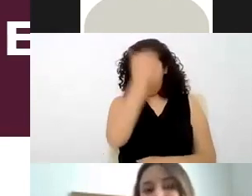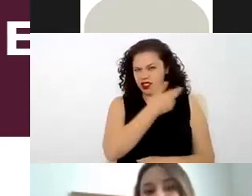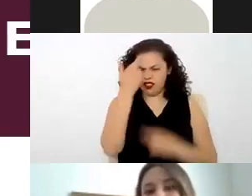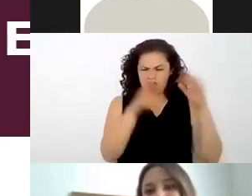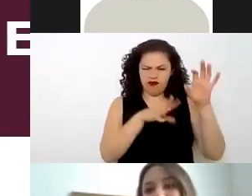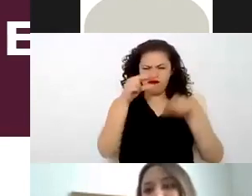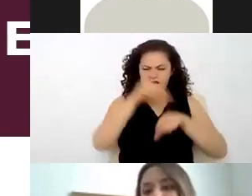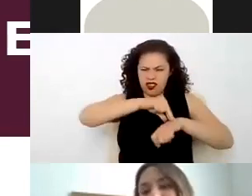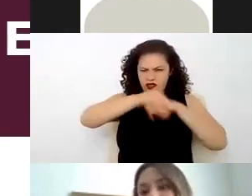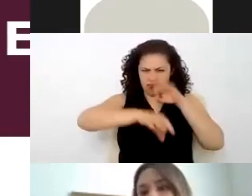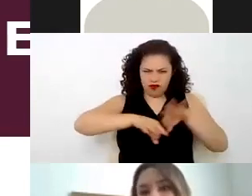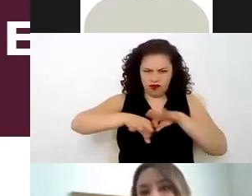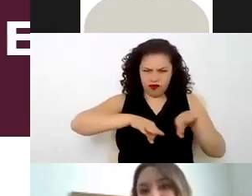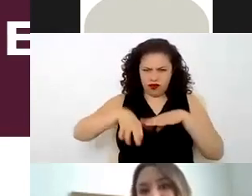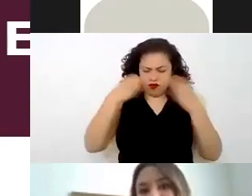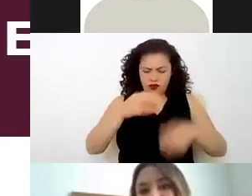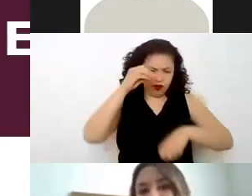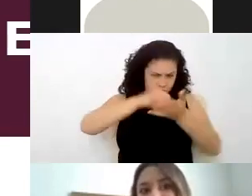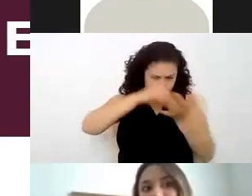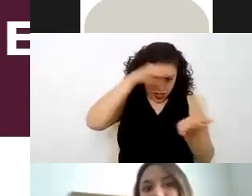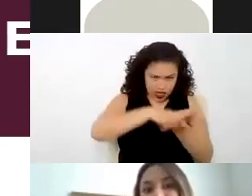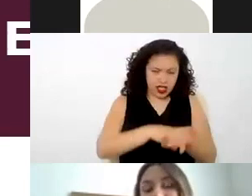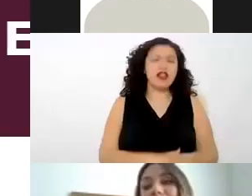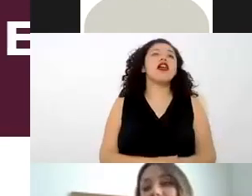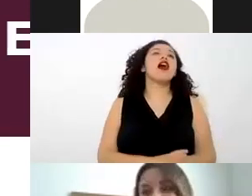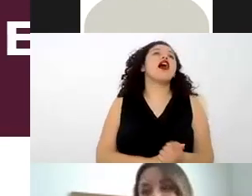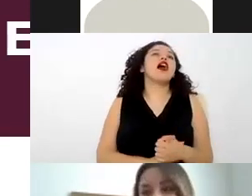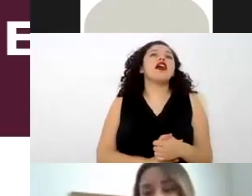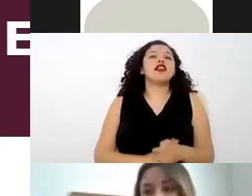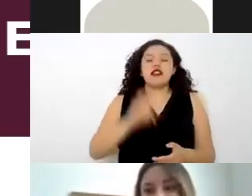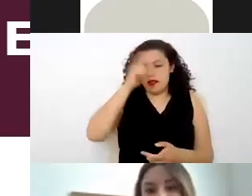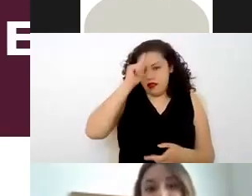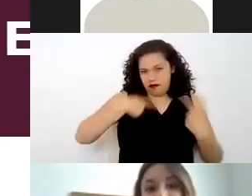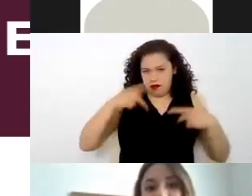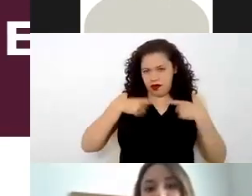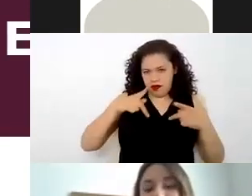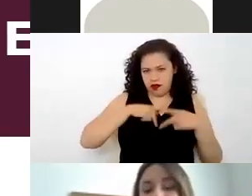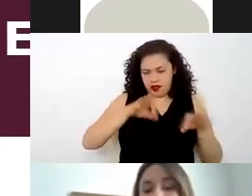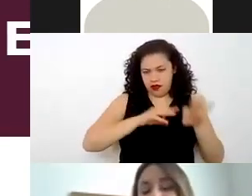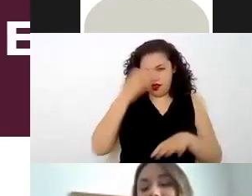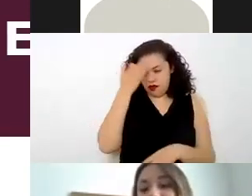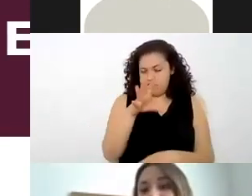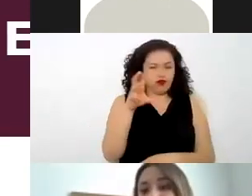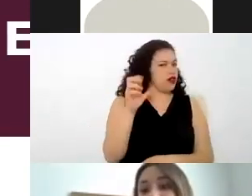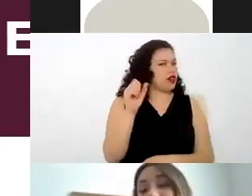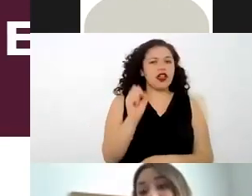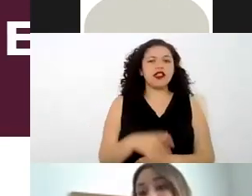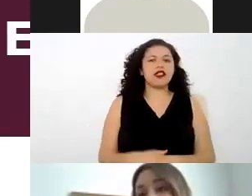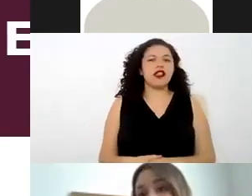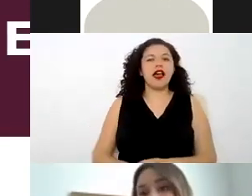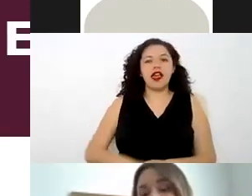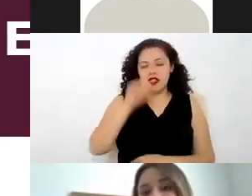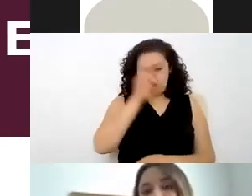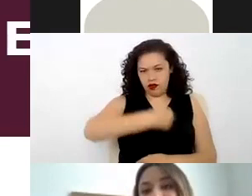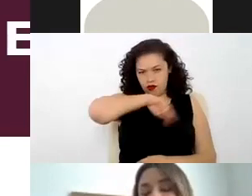médico con consultas y cuestiones que a los trabajadores les implican tiempo entonces también es necesario